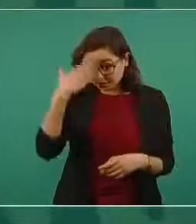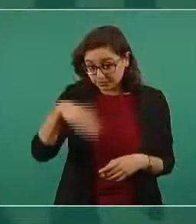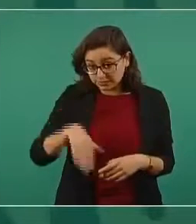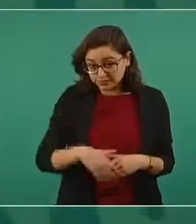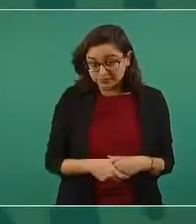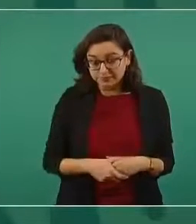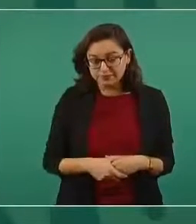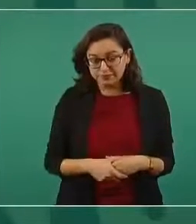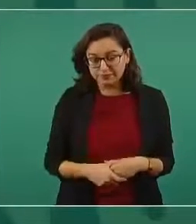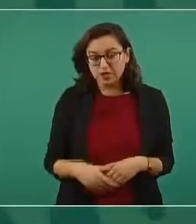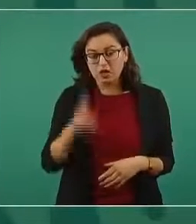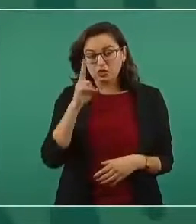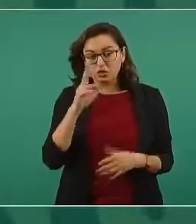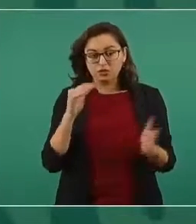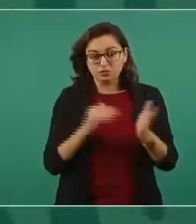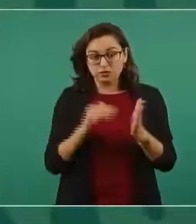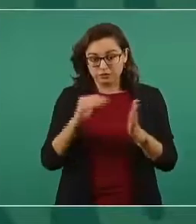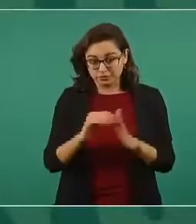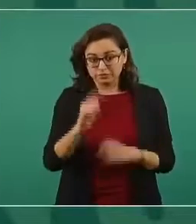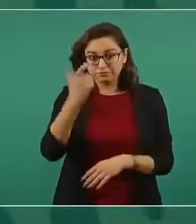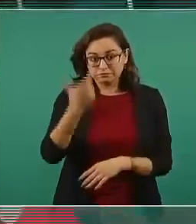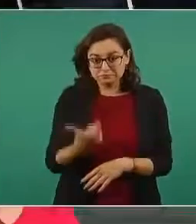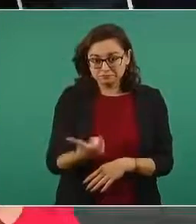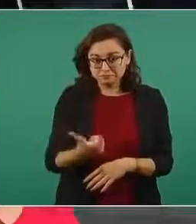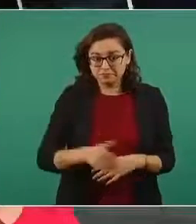más de dos mil millones de pesos